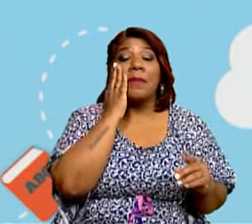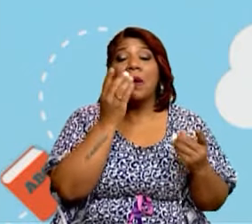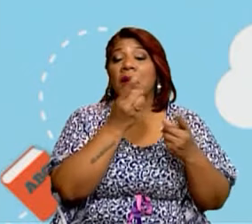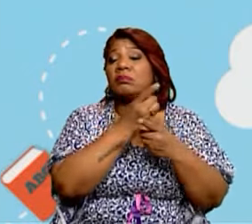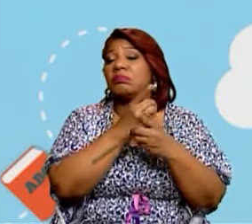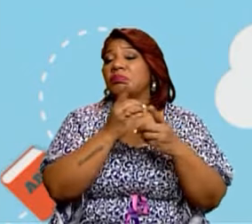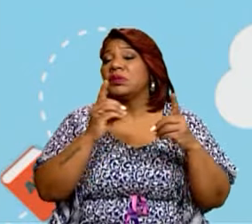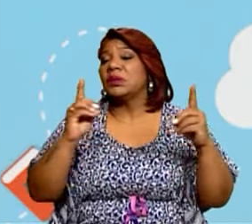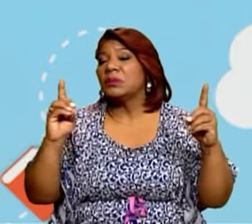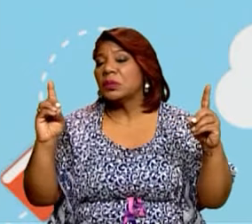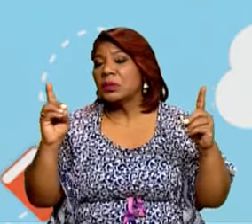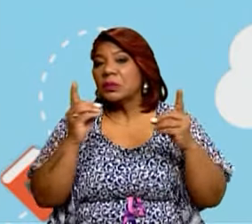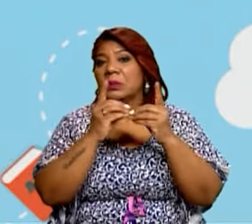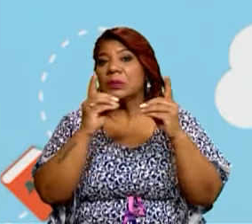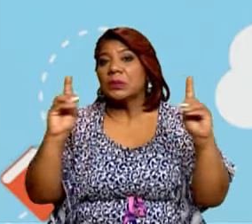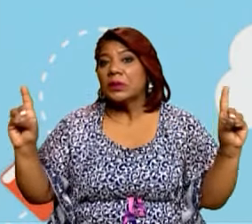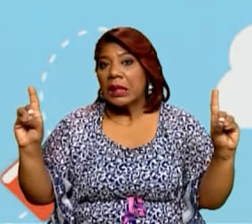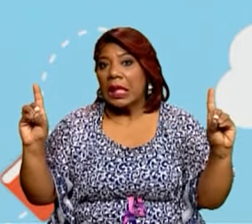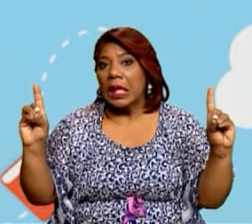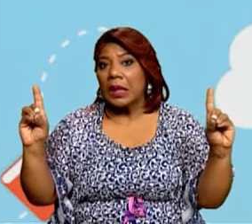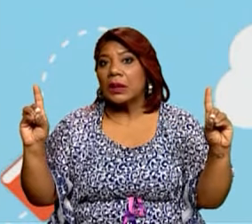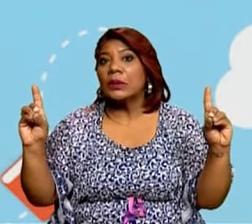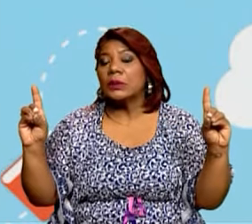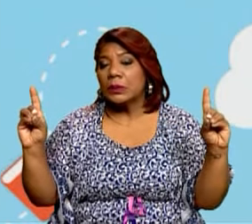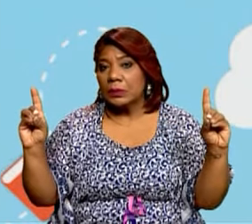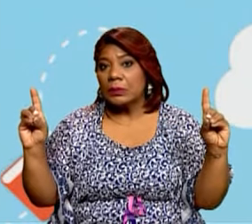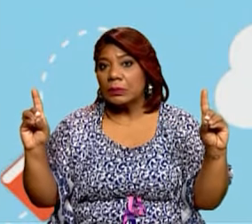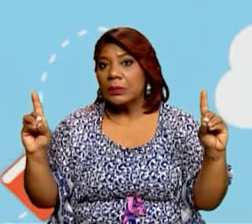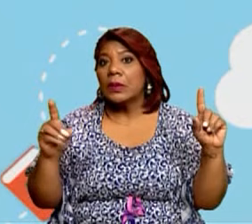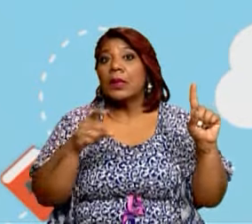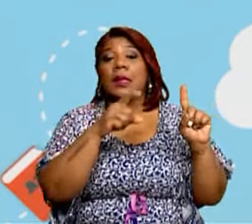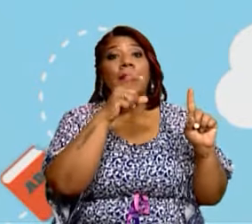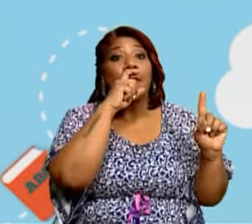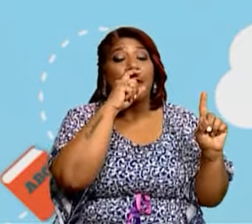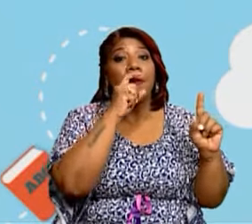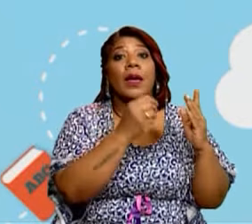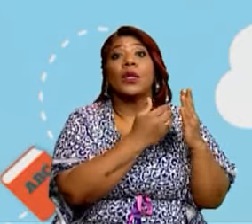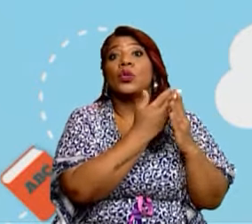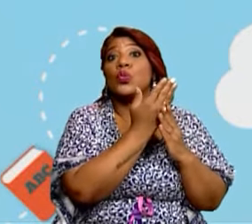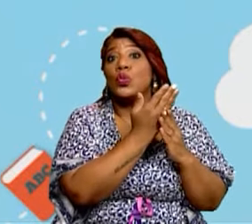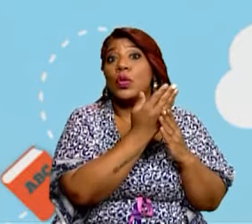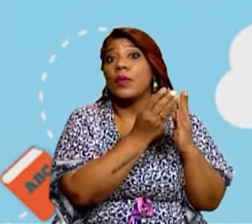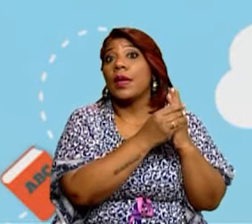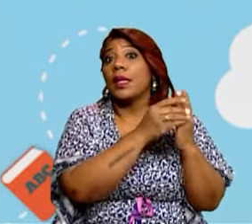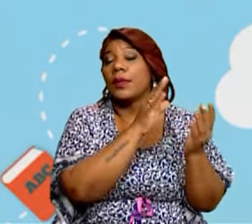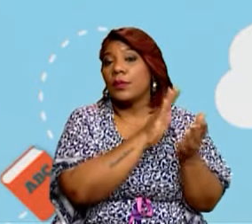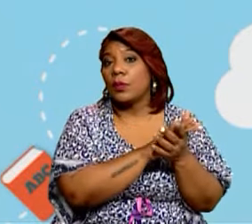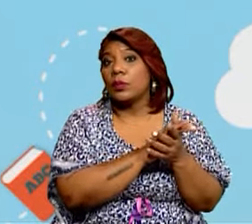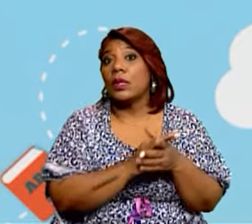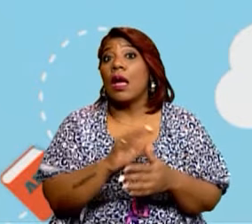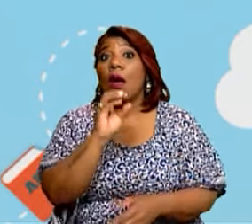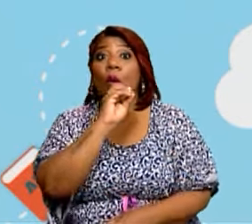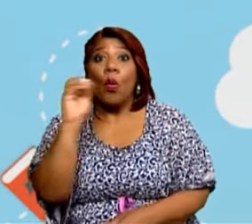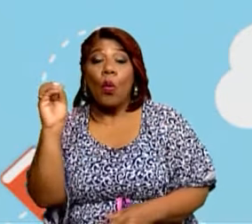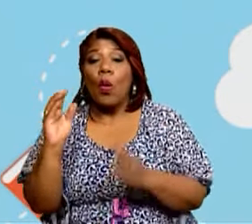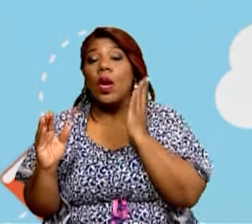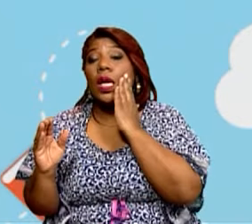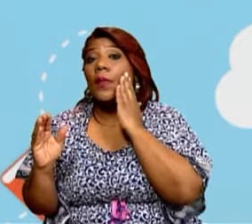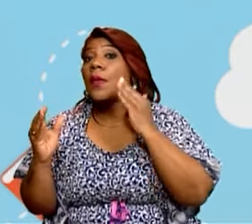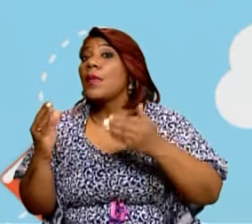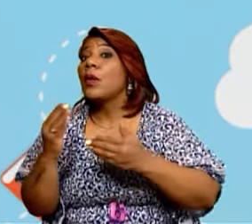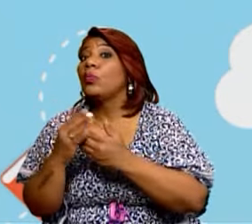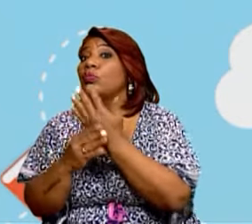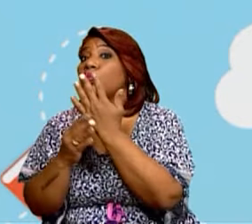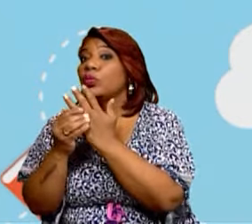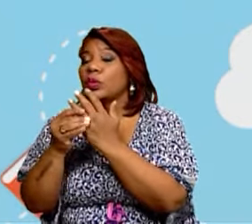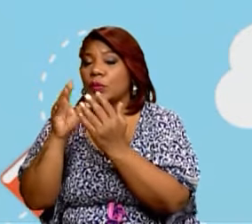o separada. ¿Cómo se llama? Familia ensamblada. Muy bien. Y aquí la que está formada por